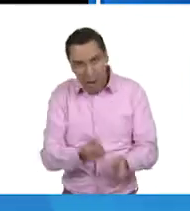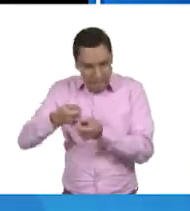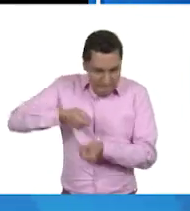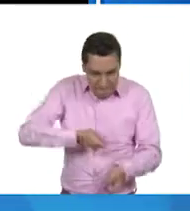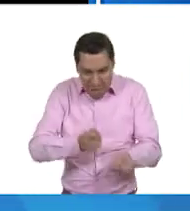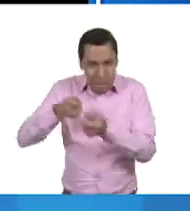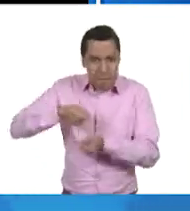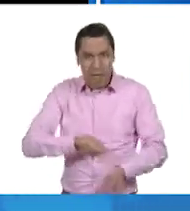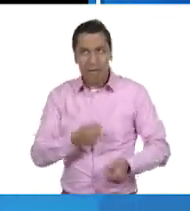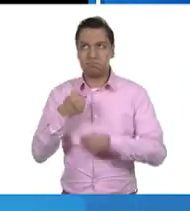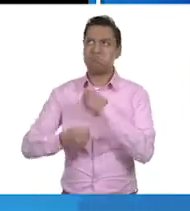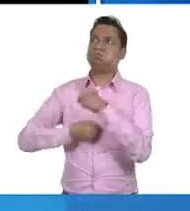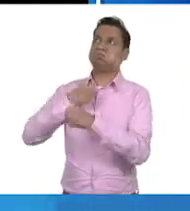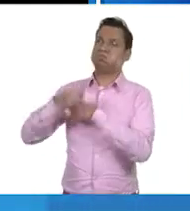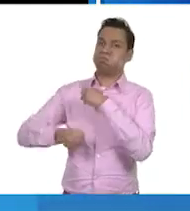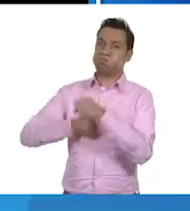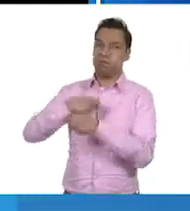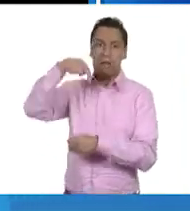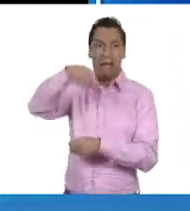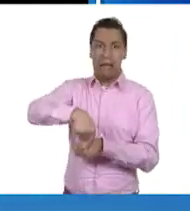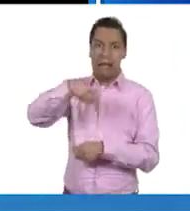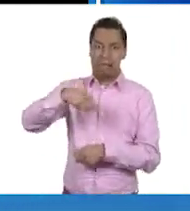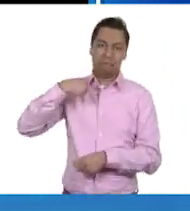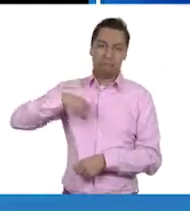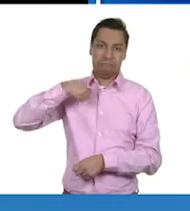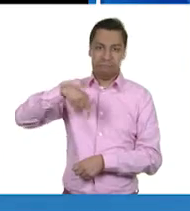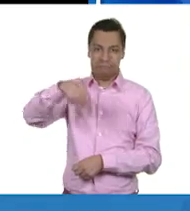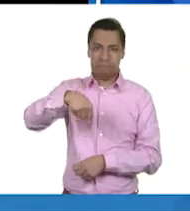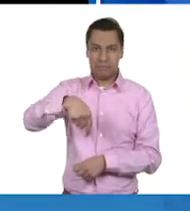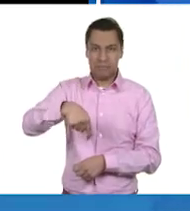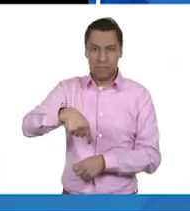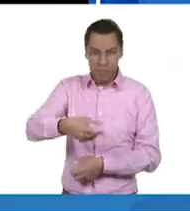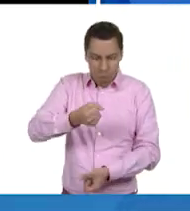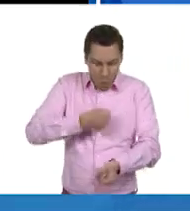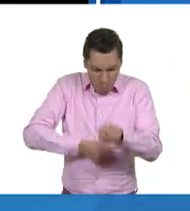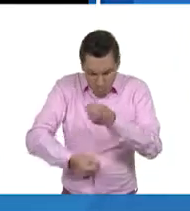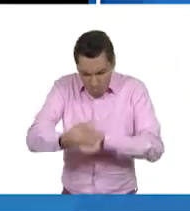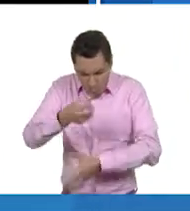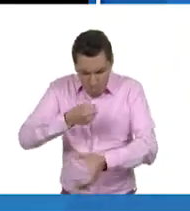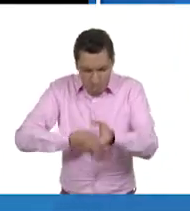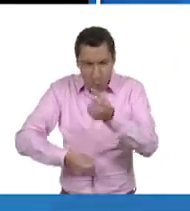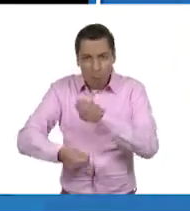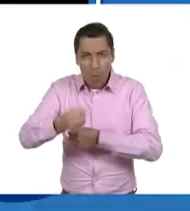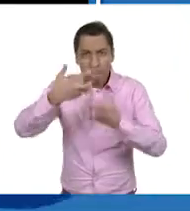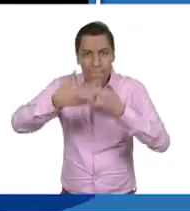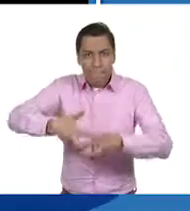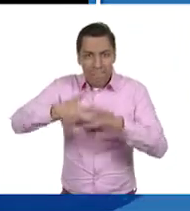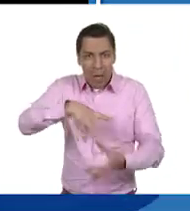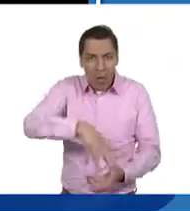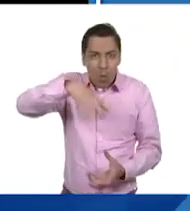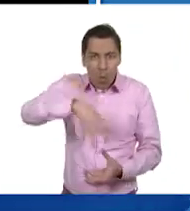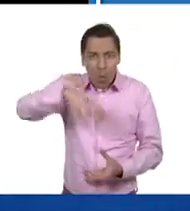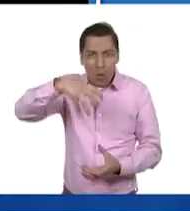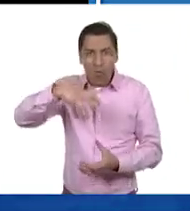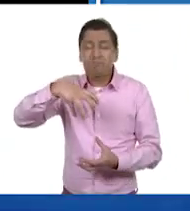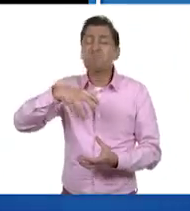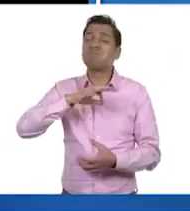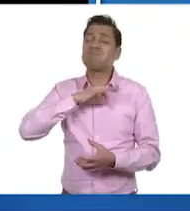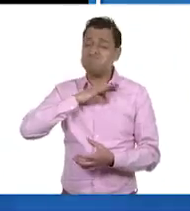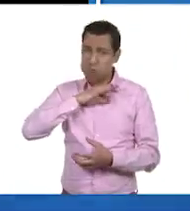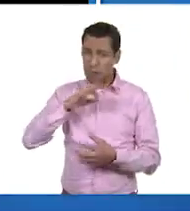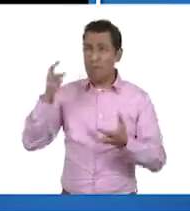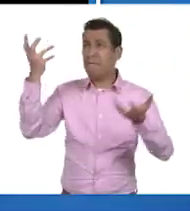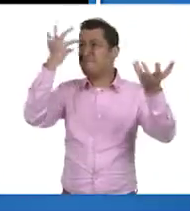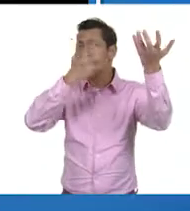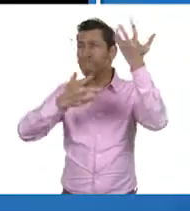de años en originarse. La extracción de este tipo de combustibles puede ser bastante dañina para el medio ambiente, pues se